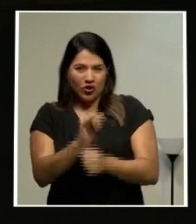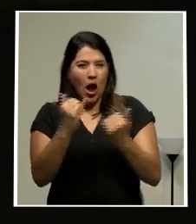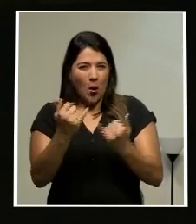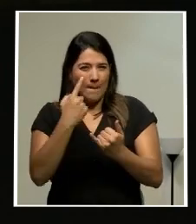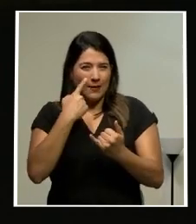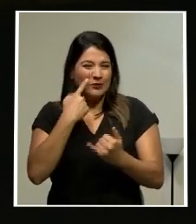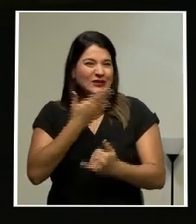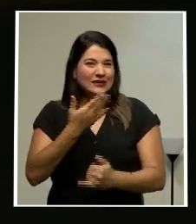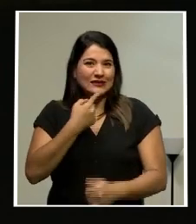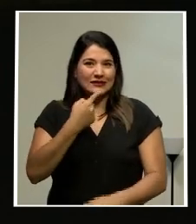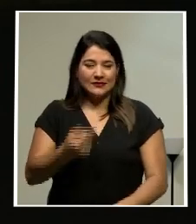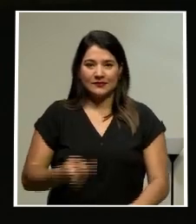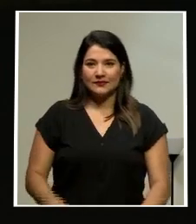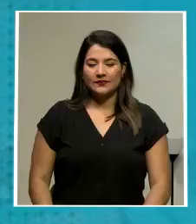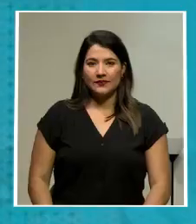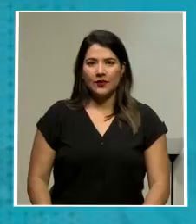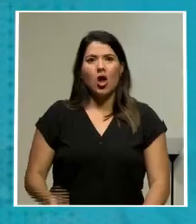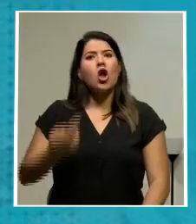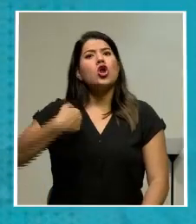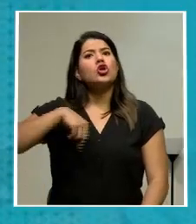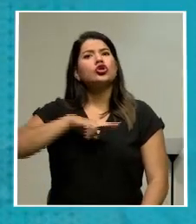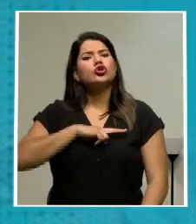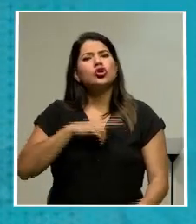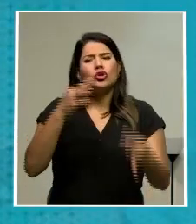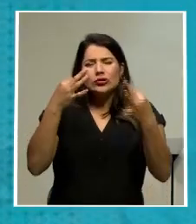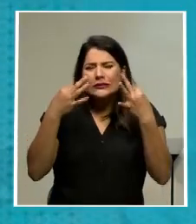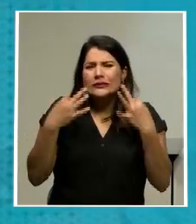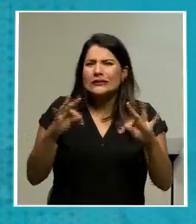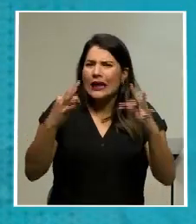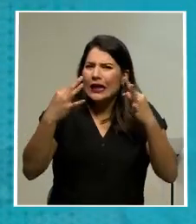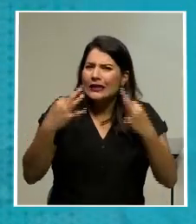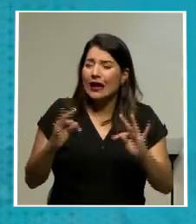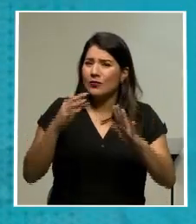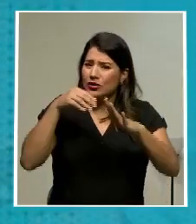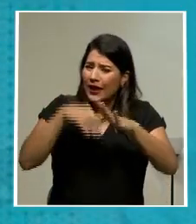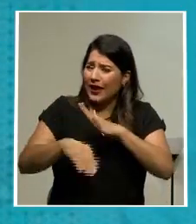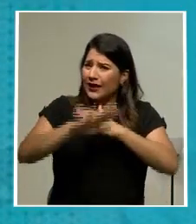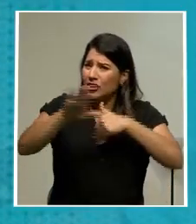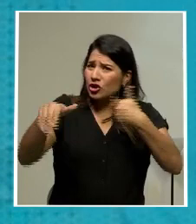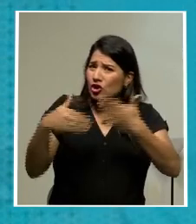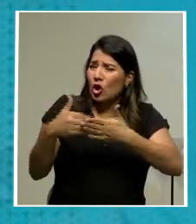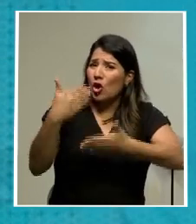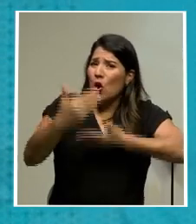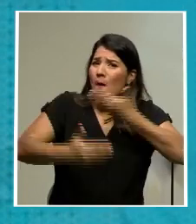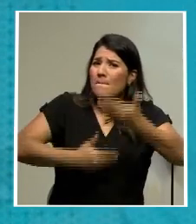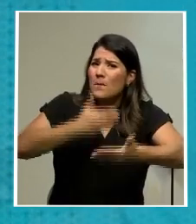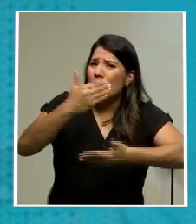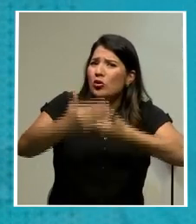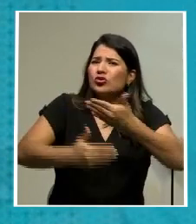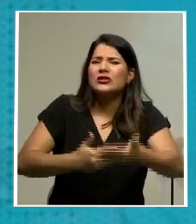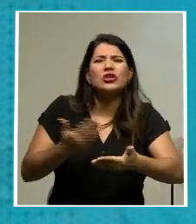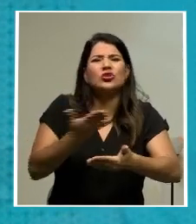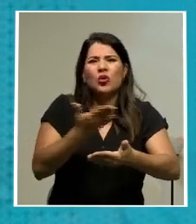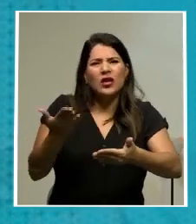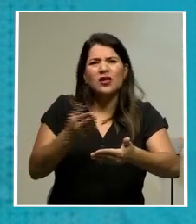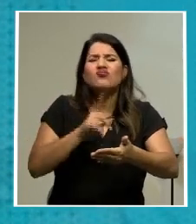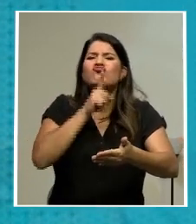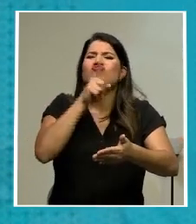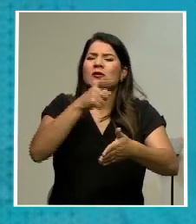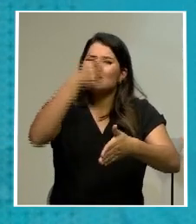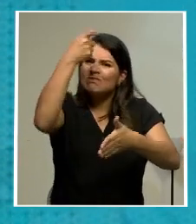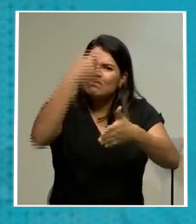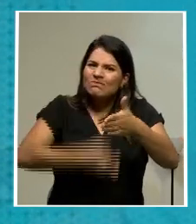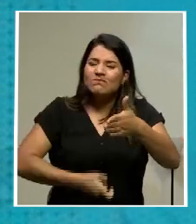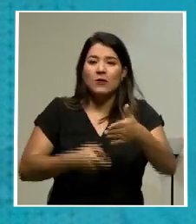que dijo. Veamos. Nosotros hemos procurado en todo el proceso ser absolutamente rigurosos,